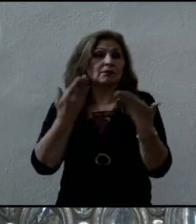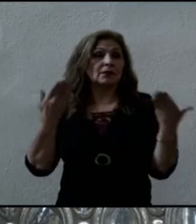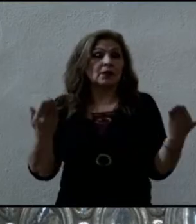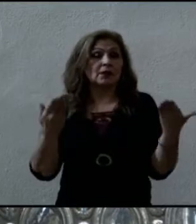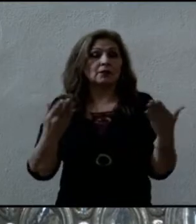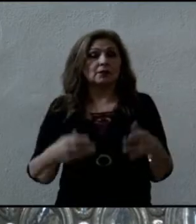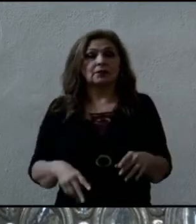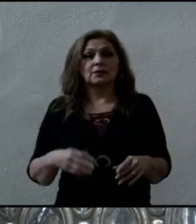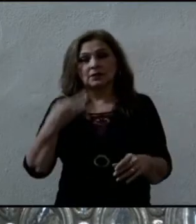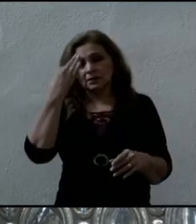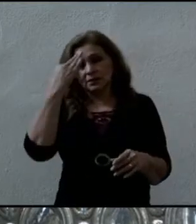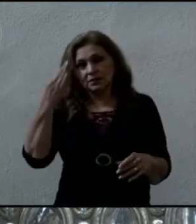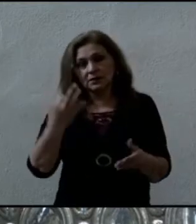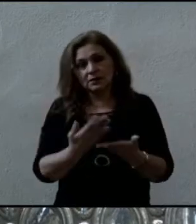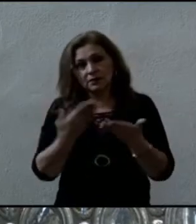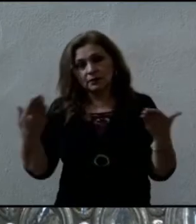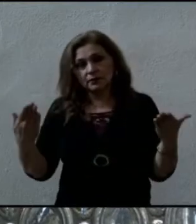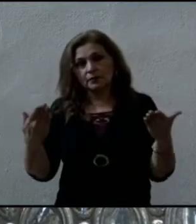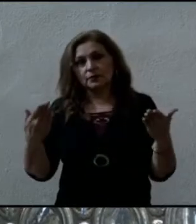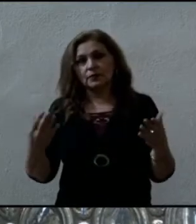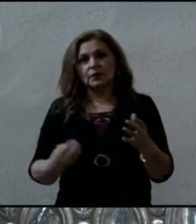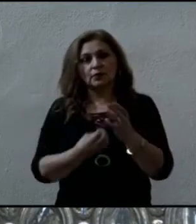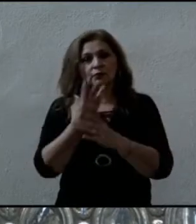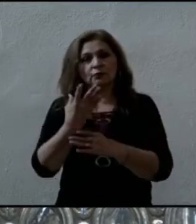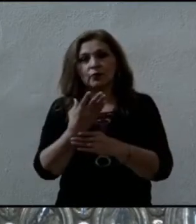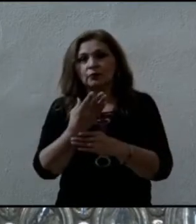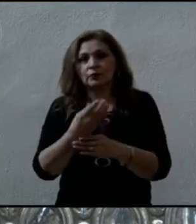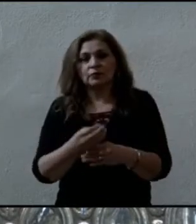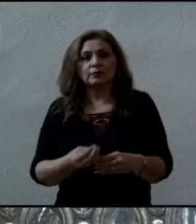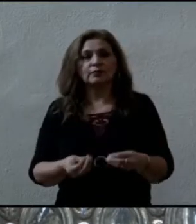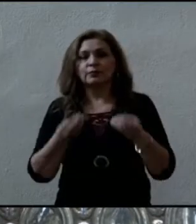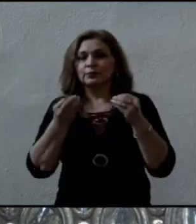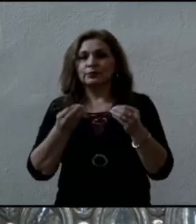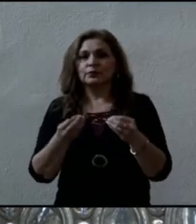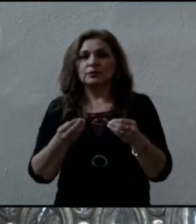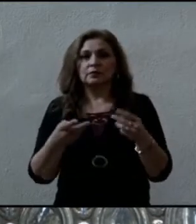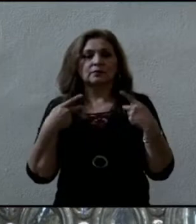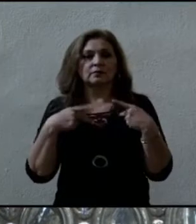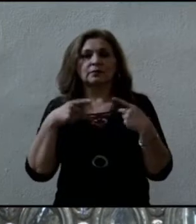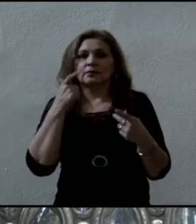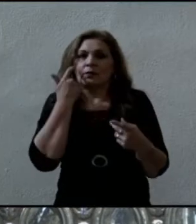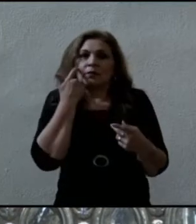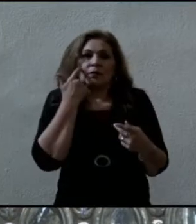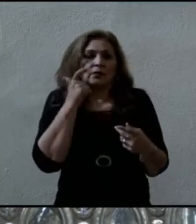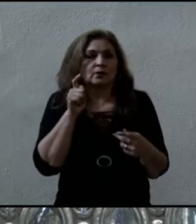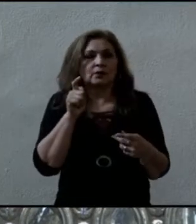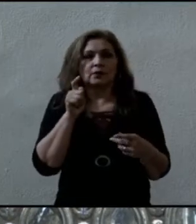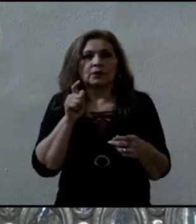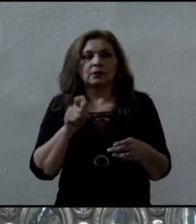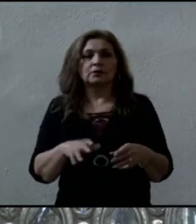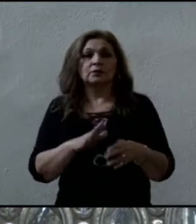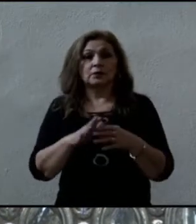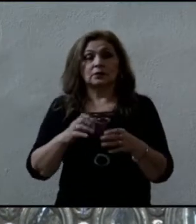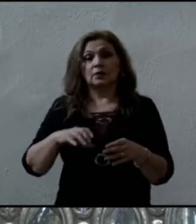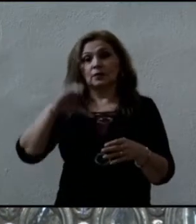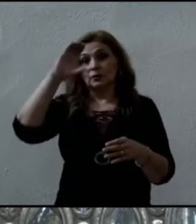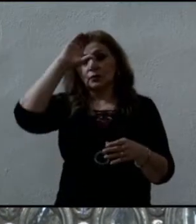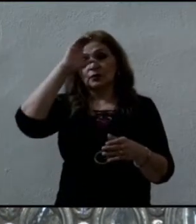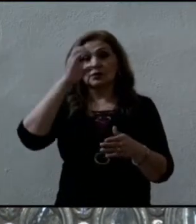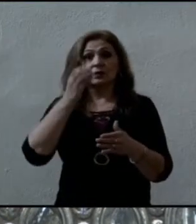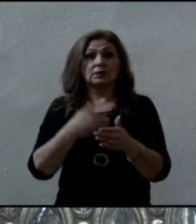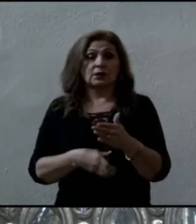pueblo. Los católicos también hoy adolecen de